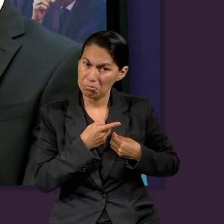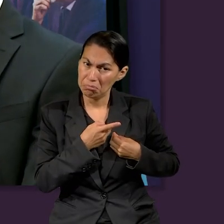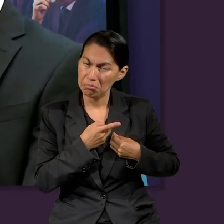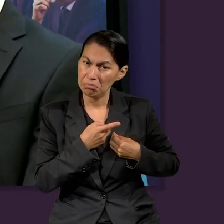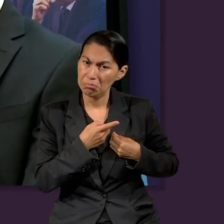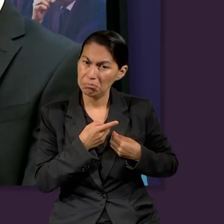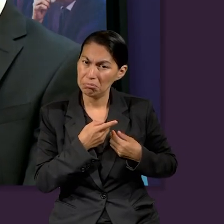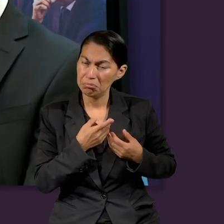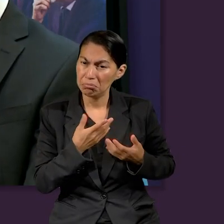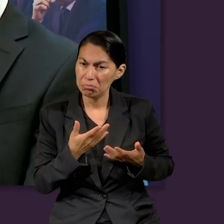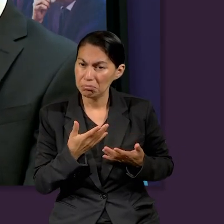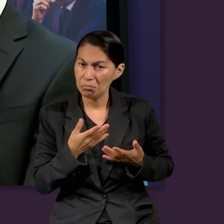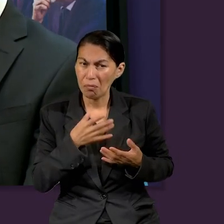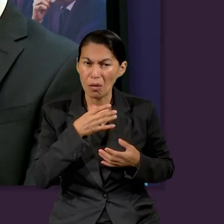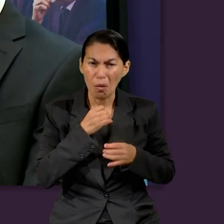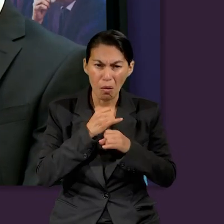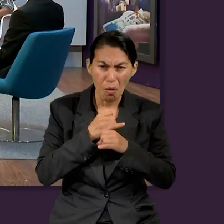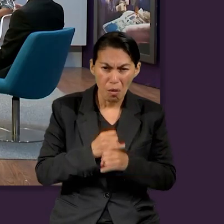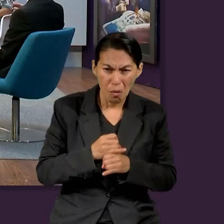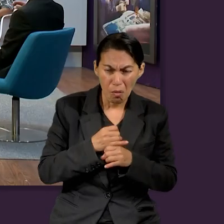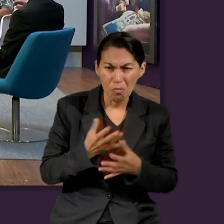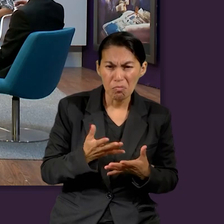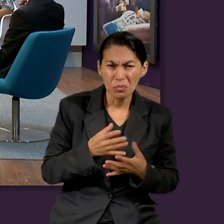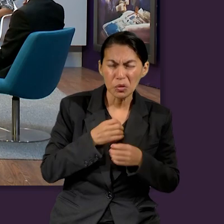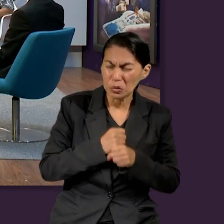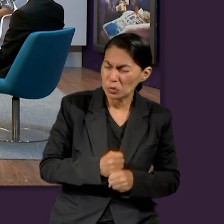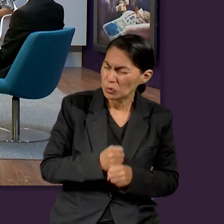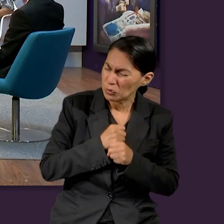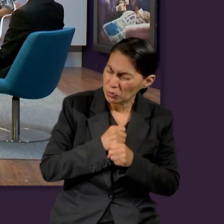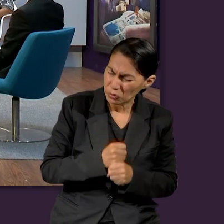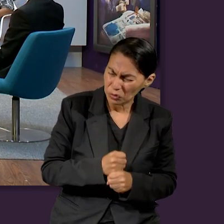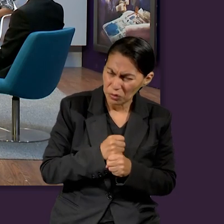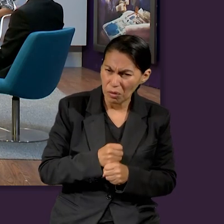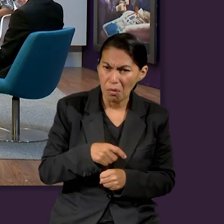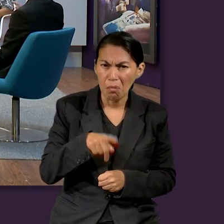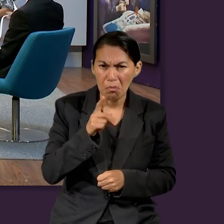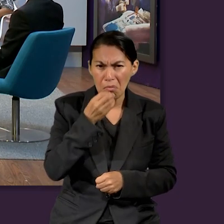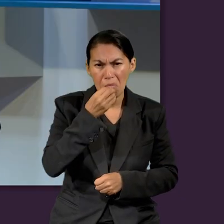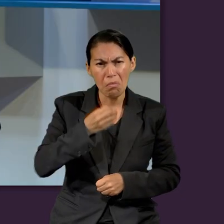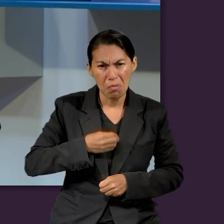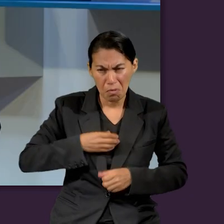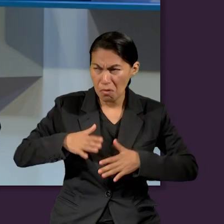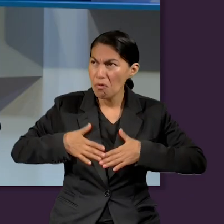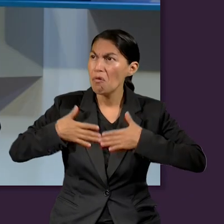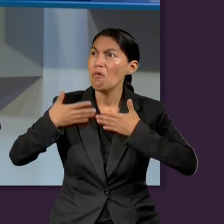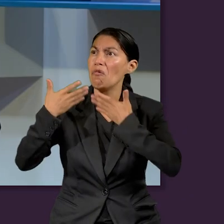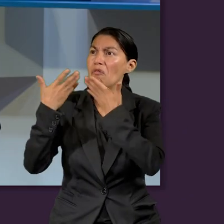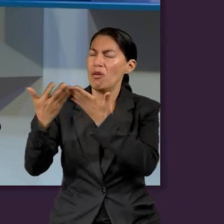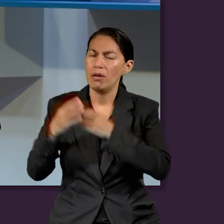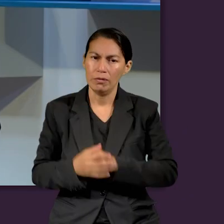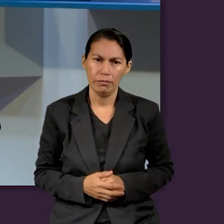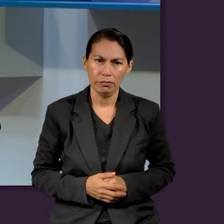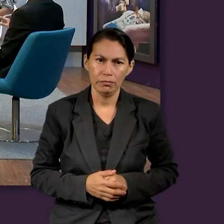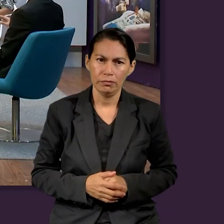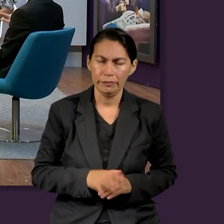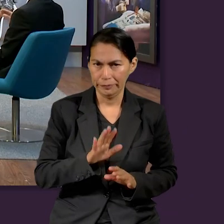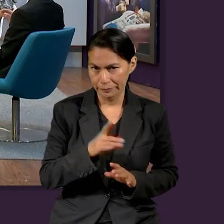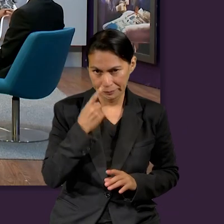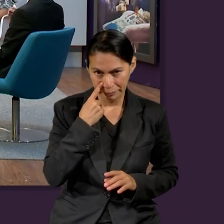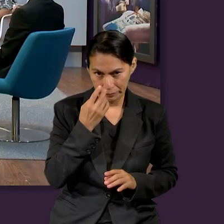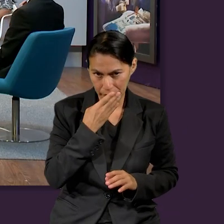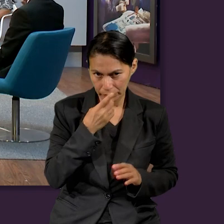que Job, además de haber sufrido, confió en Dios. La Biblia no dice que Job